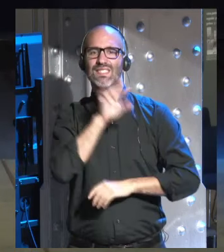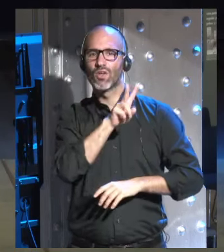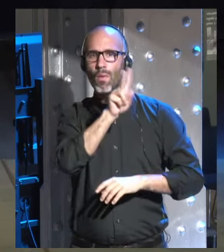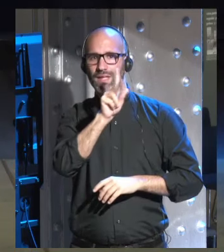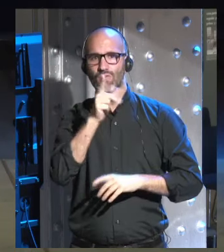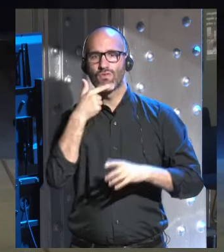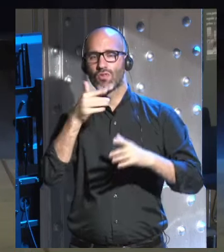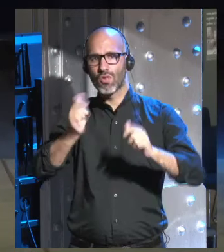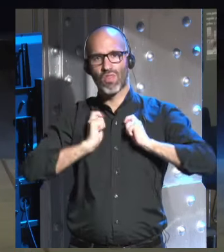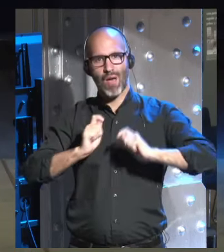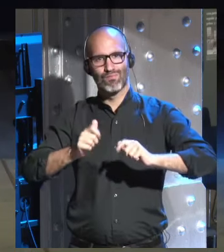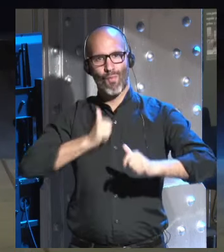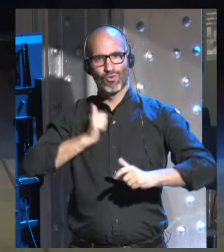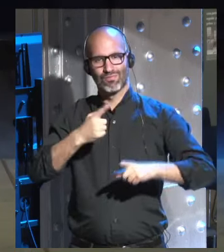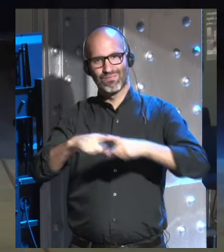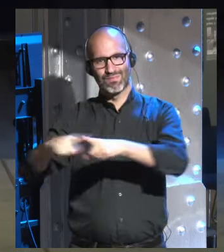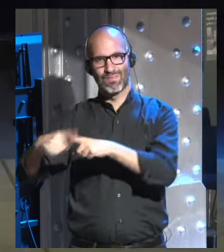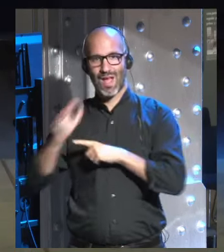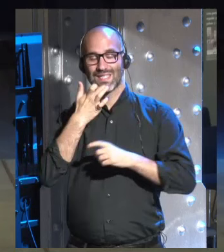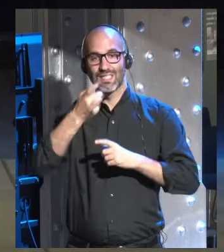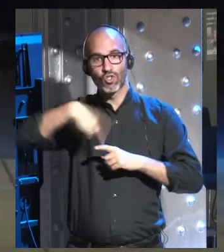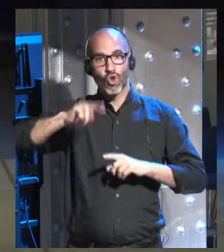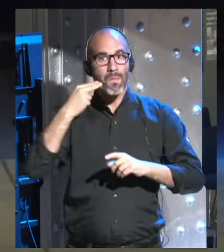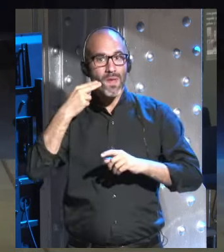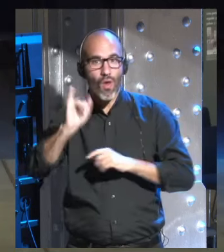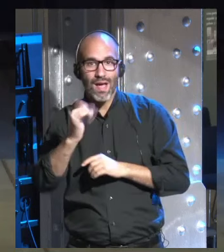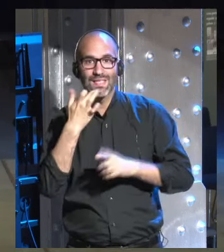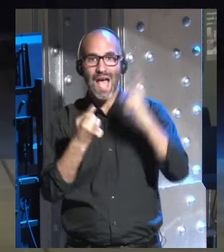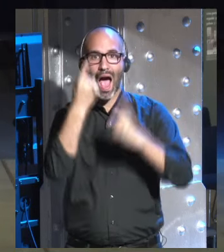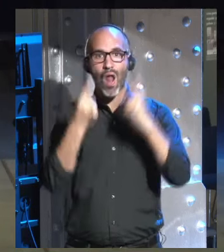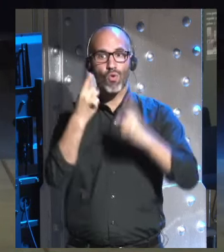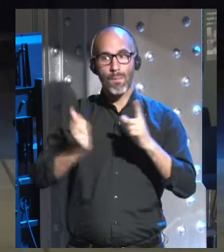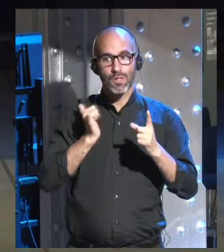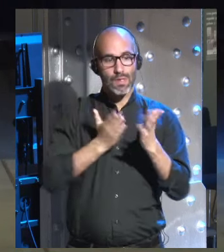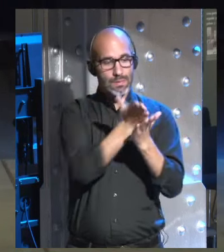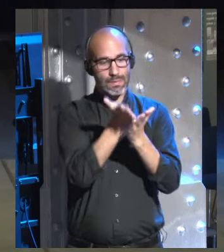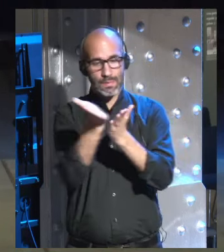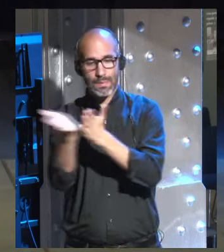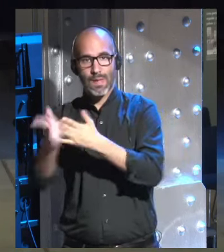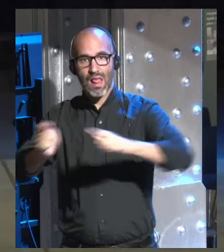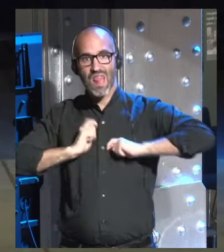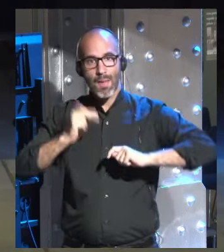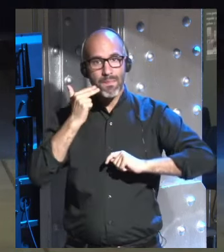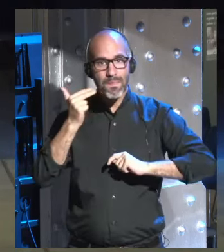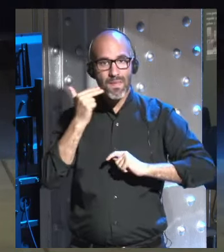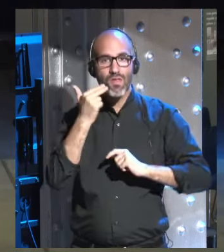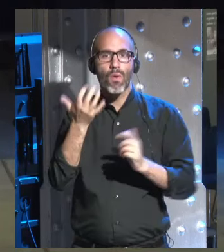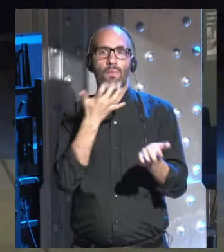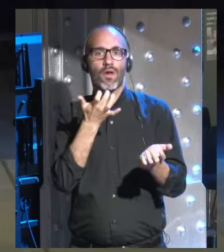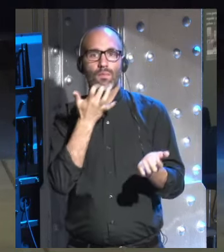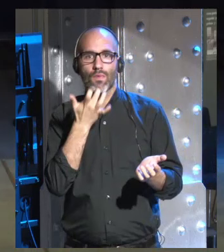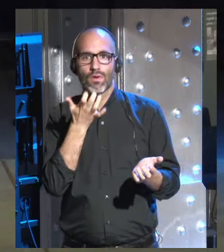distintas posibilidades y si nos da miedo nos da miedo algunas de esas posibilidades como que